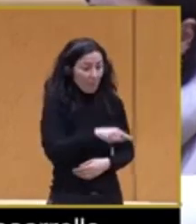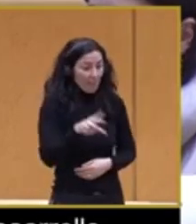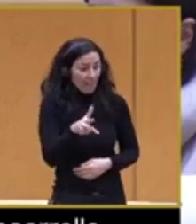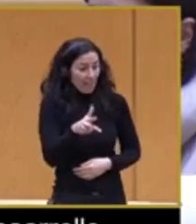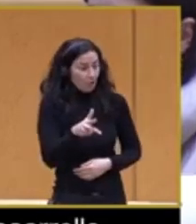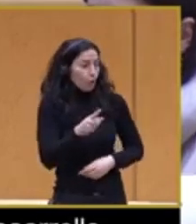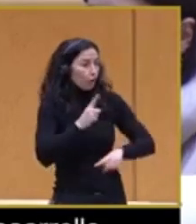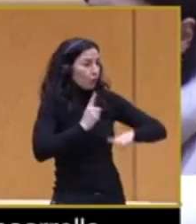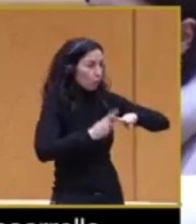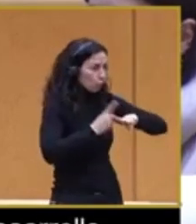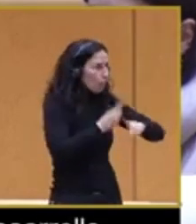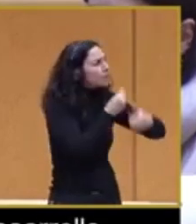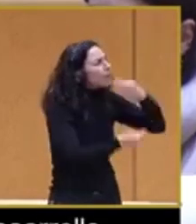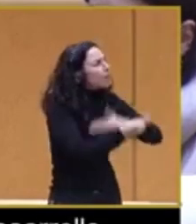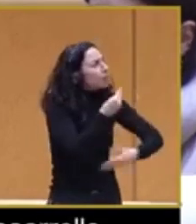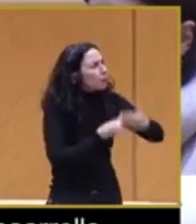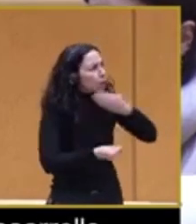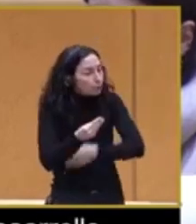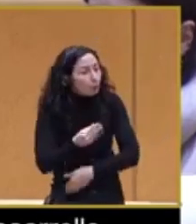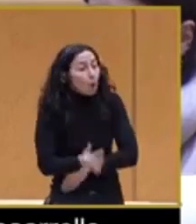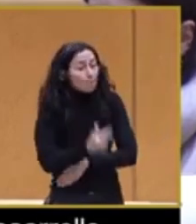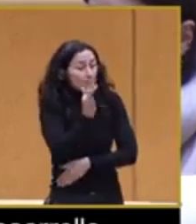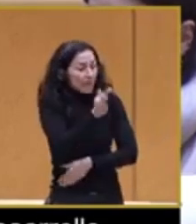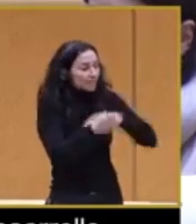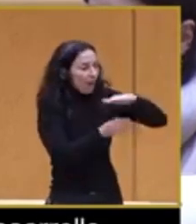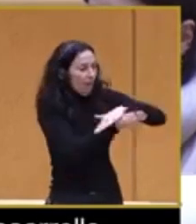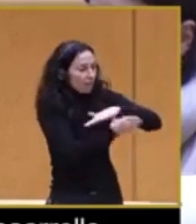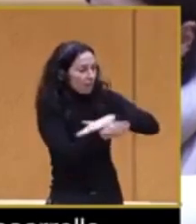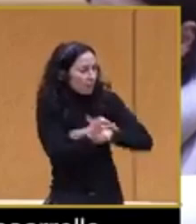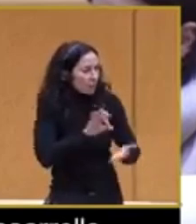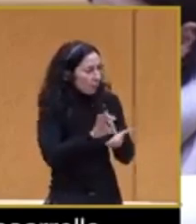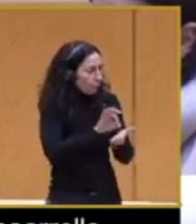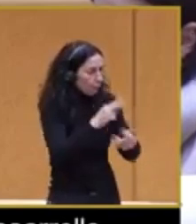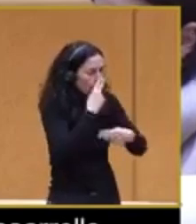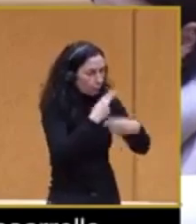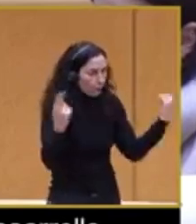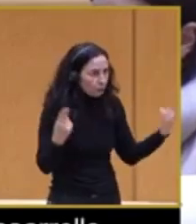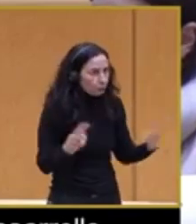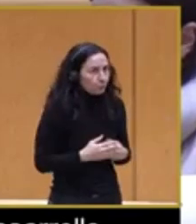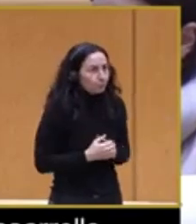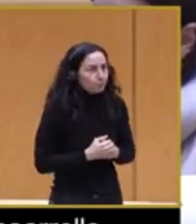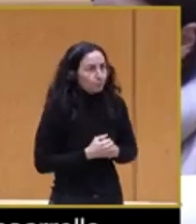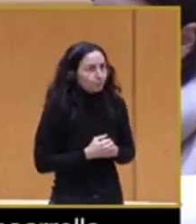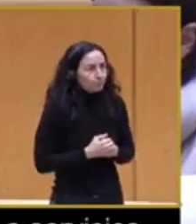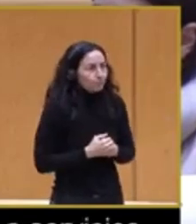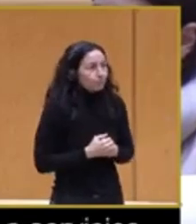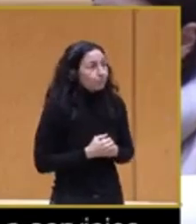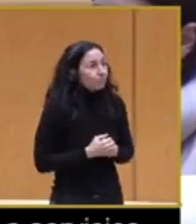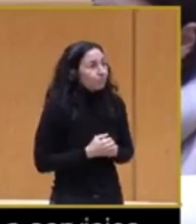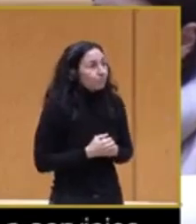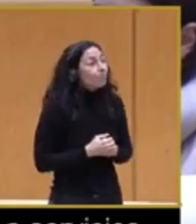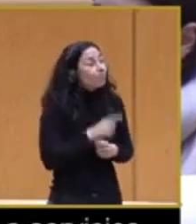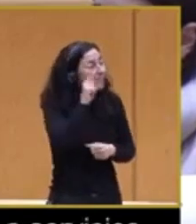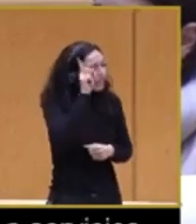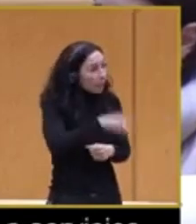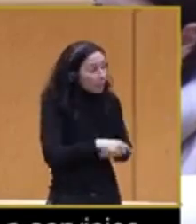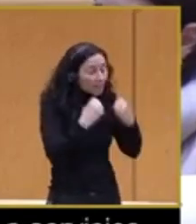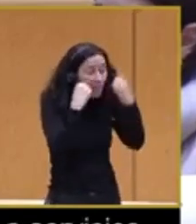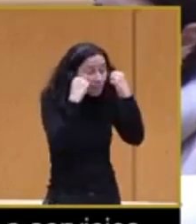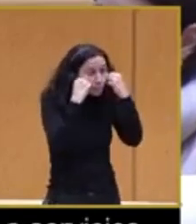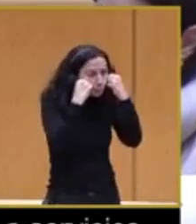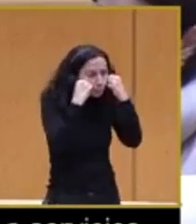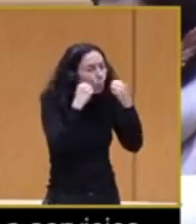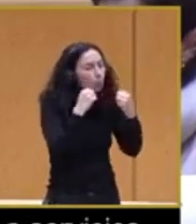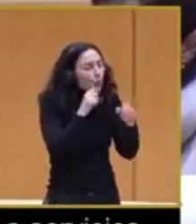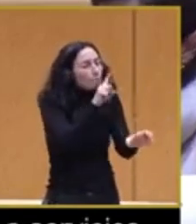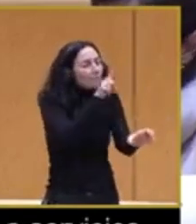reproductivos y acceso a servicios públicos. Y además estamos participando en el estudio de la